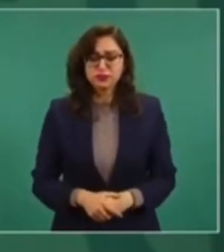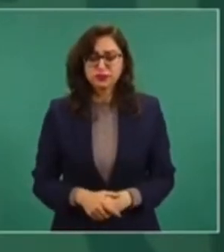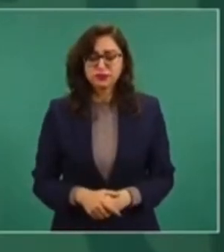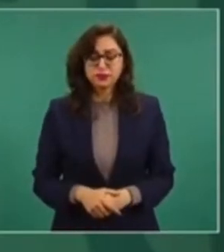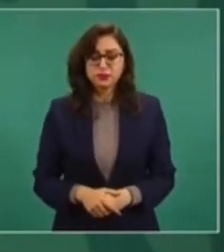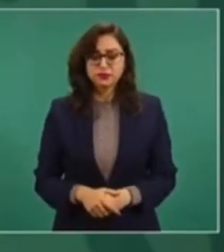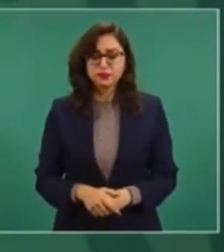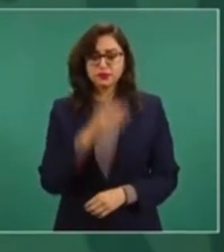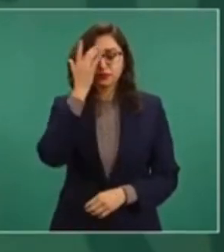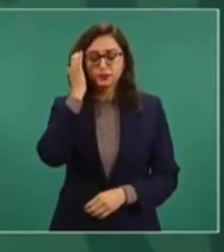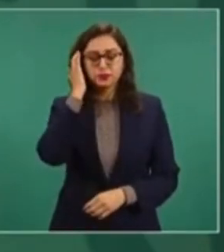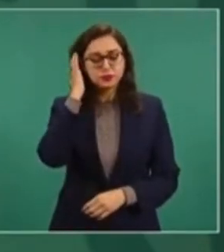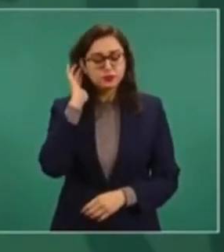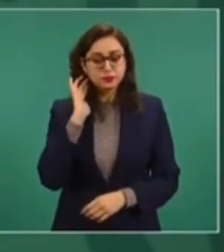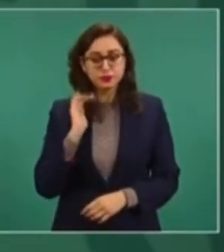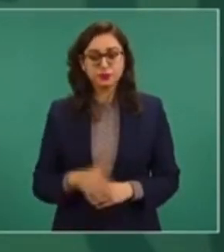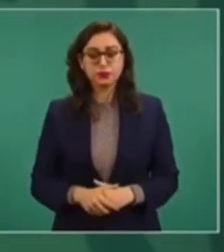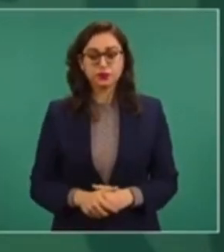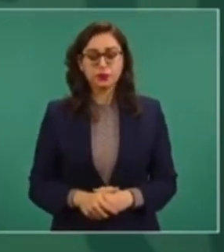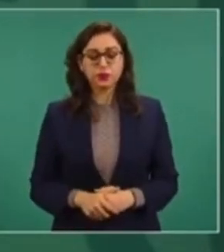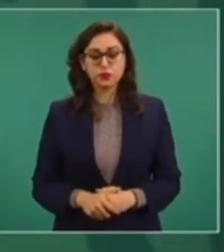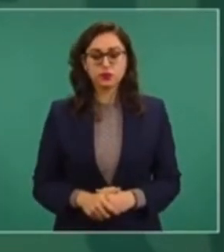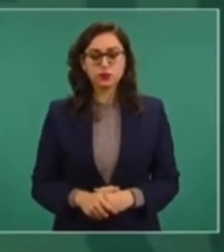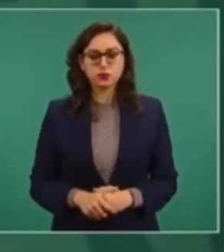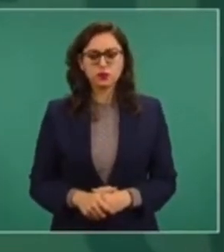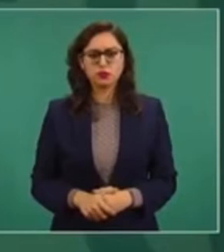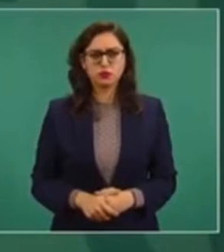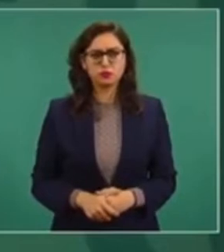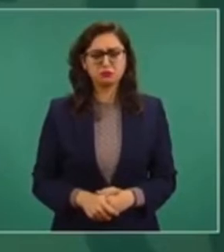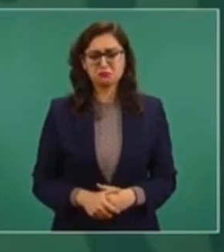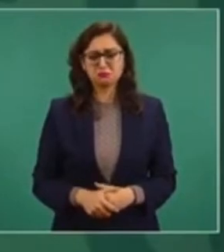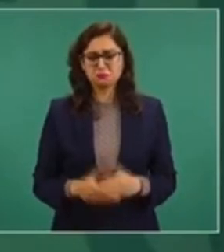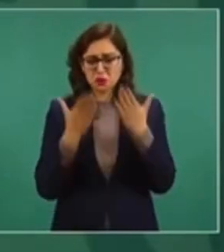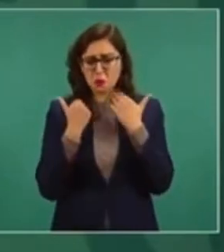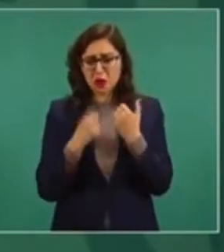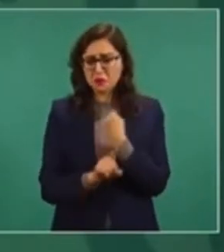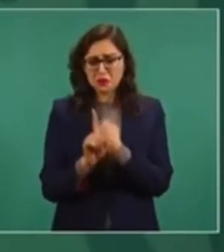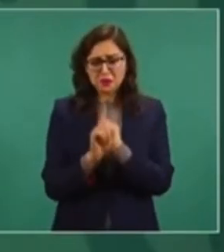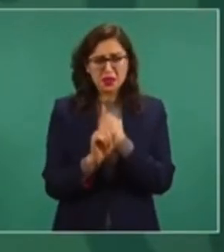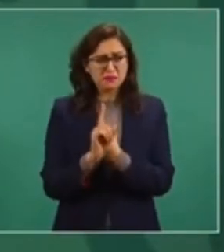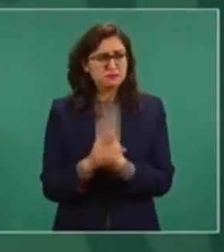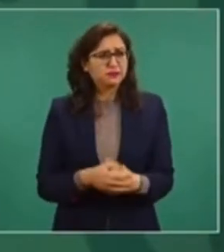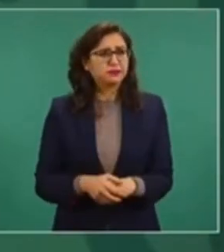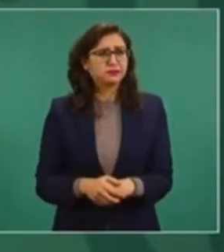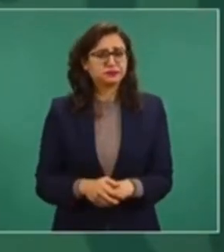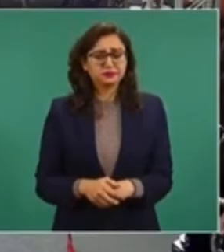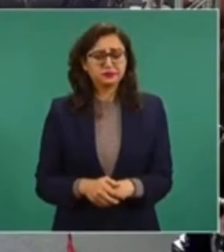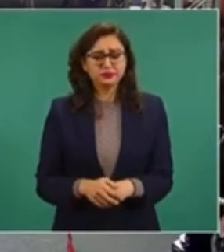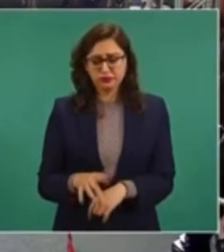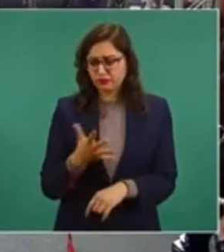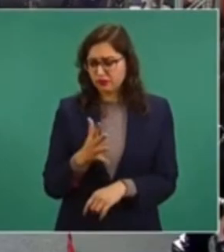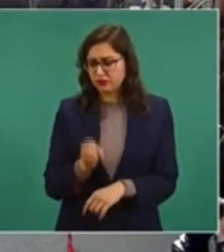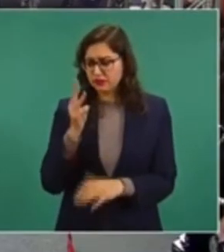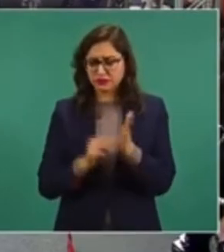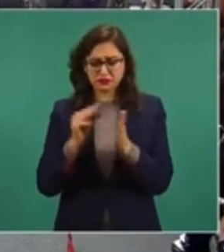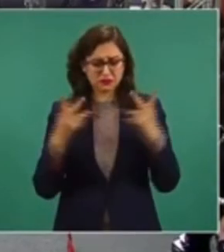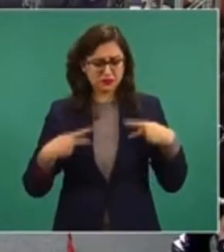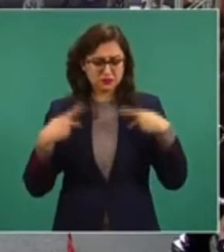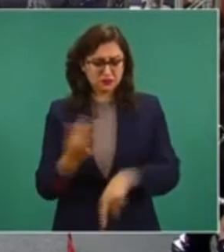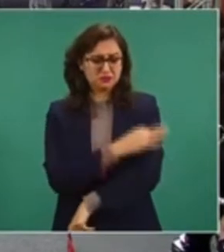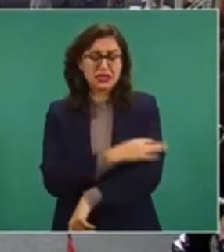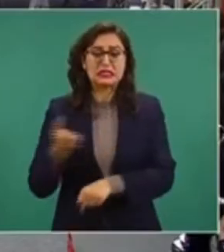sin mucho problema pueden vacunarse 3 millones de personas